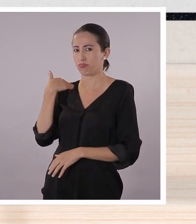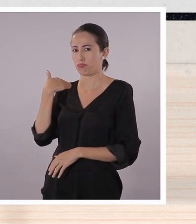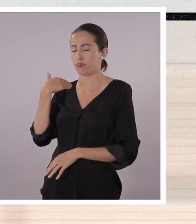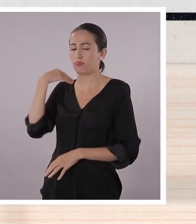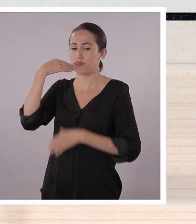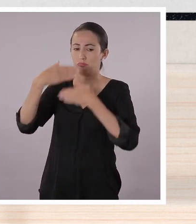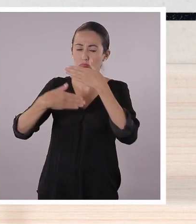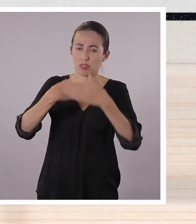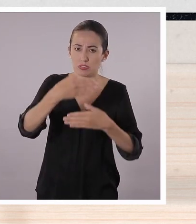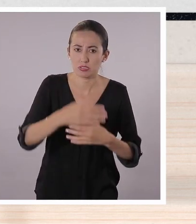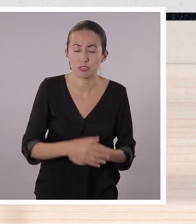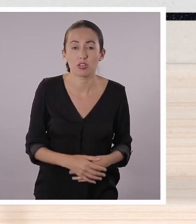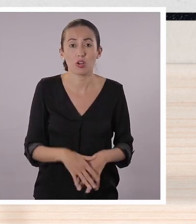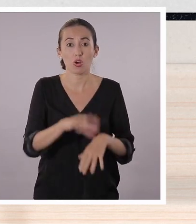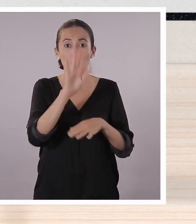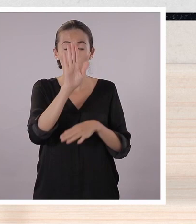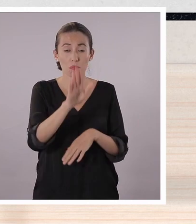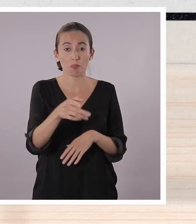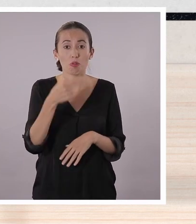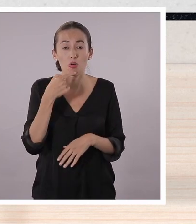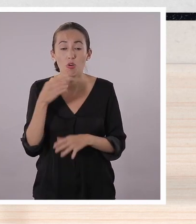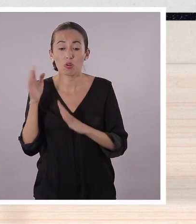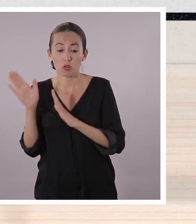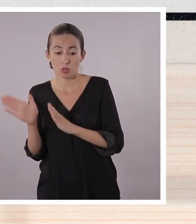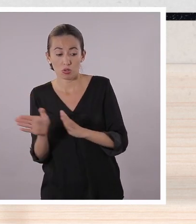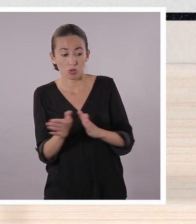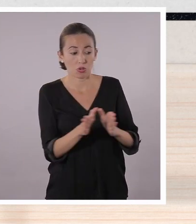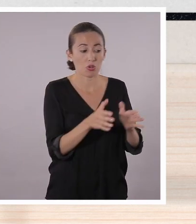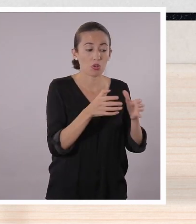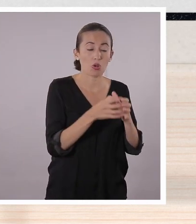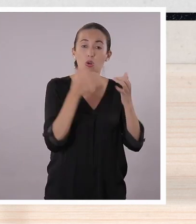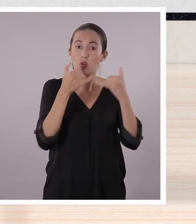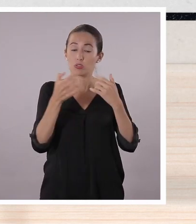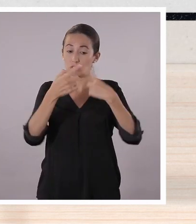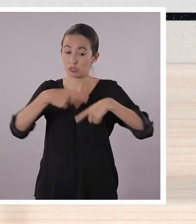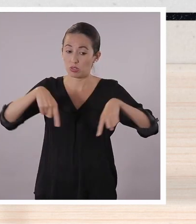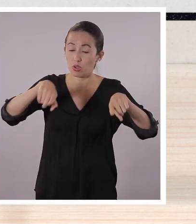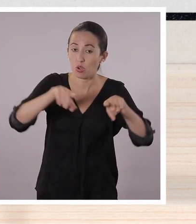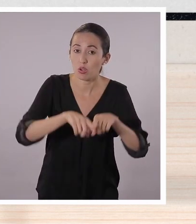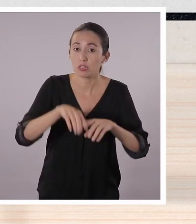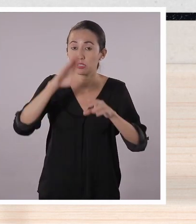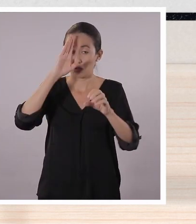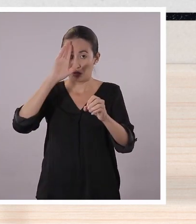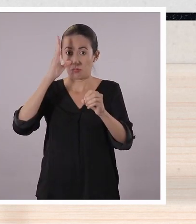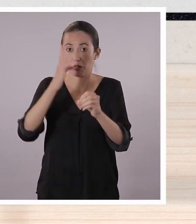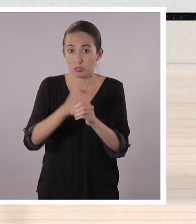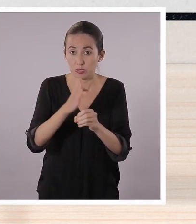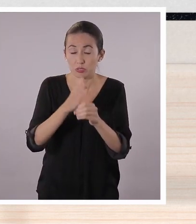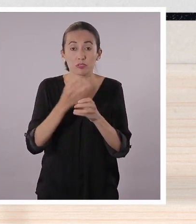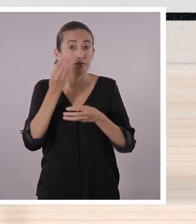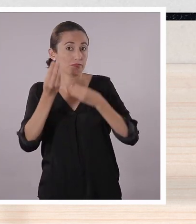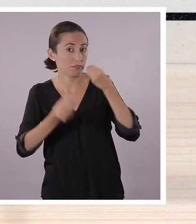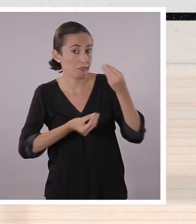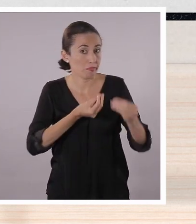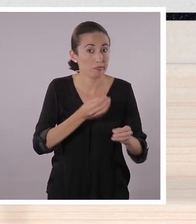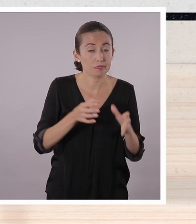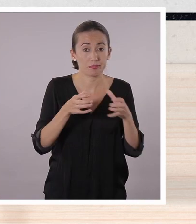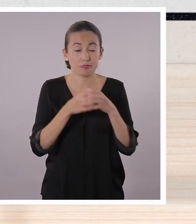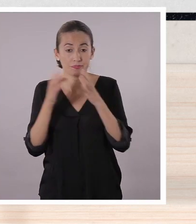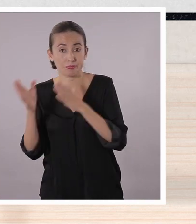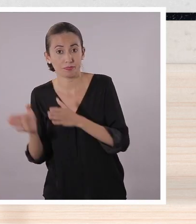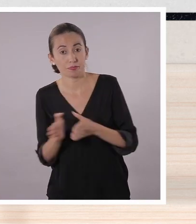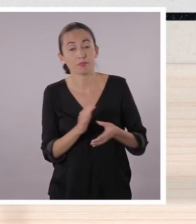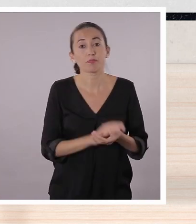años antes hasta un poquito en la actualidad, como tú dices, dando prioridad a esos objetivos que tienen los medios. Educar, por ejemplo,